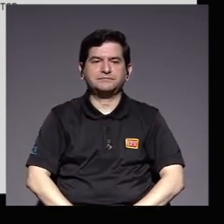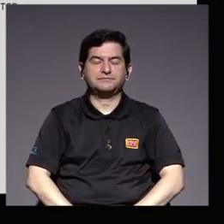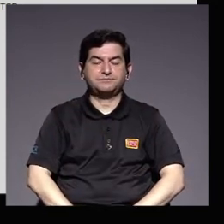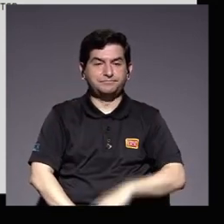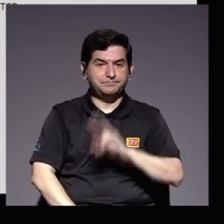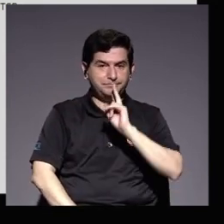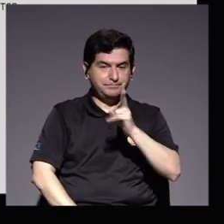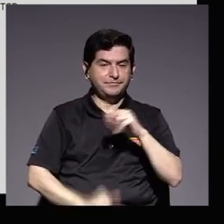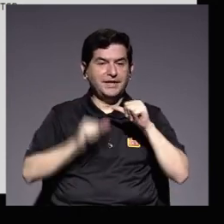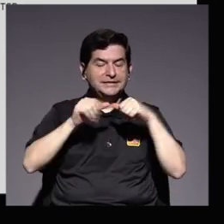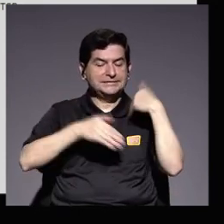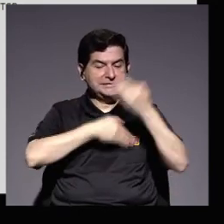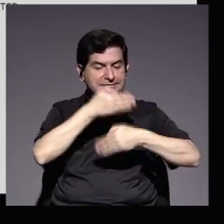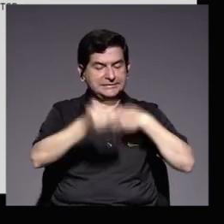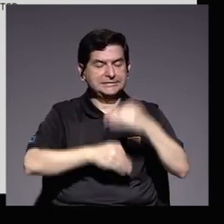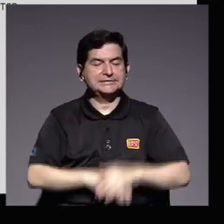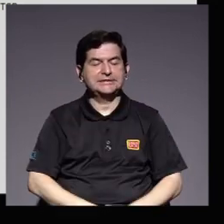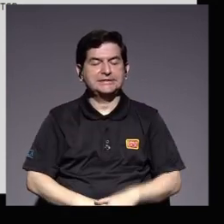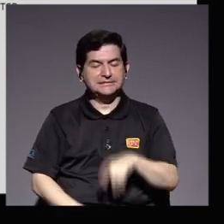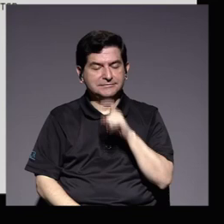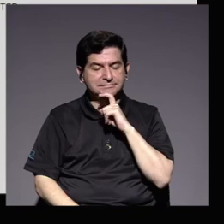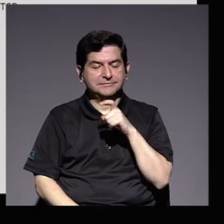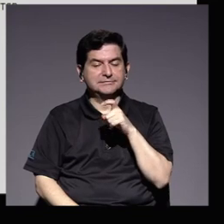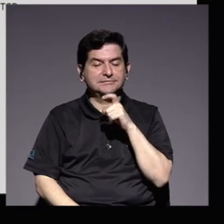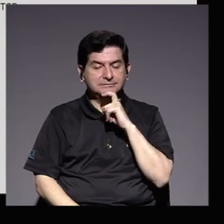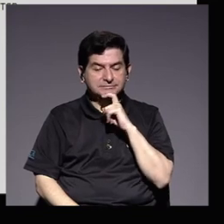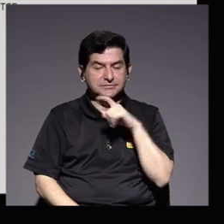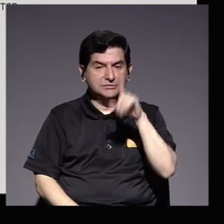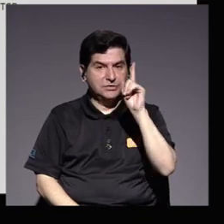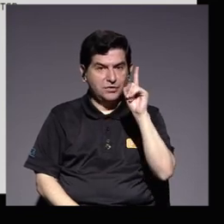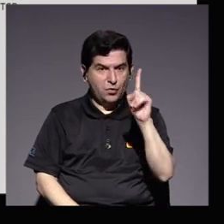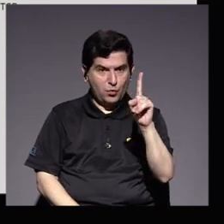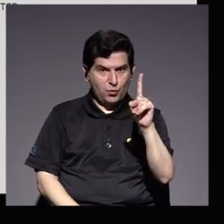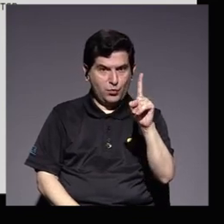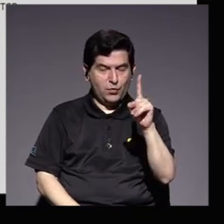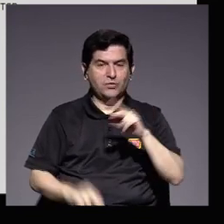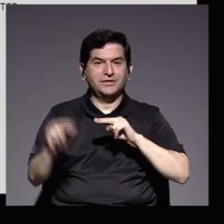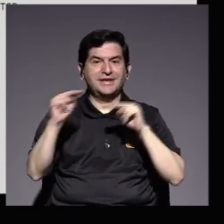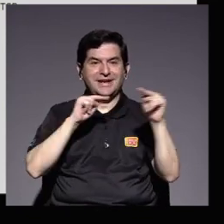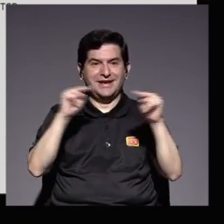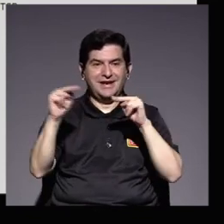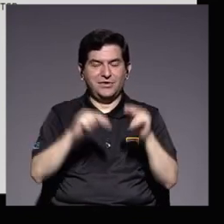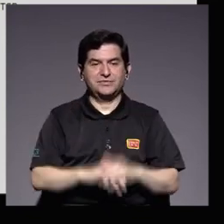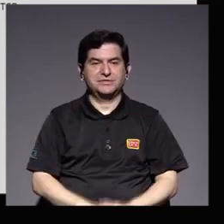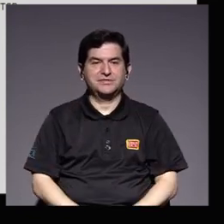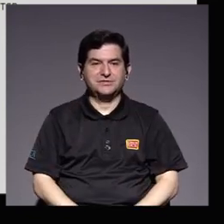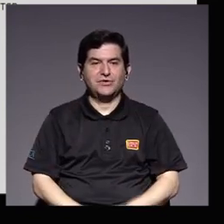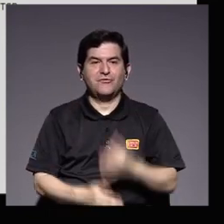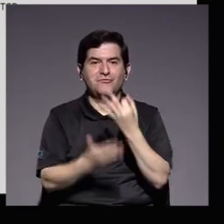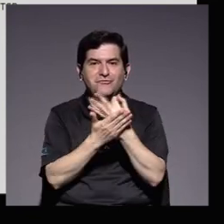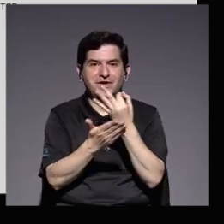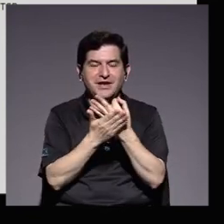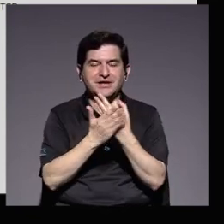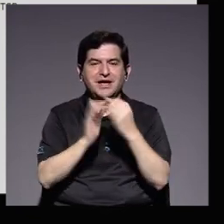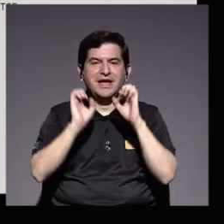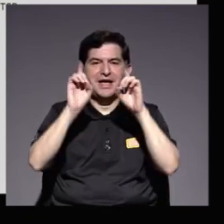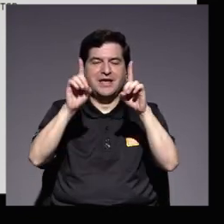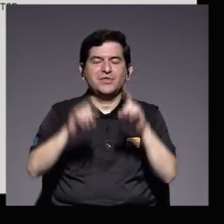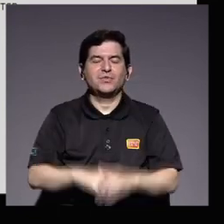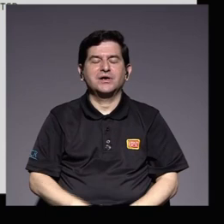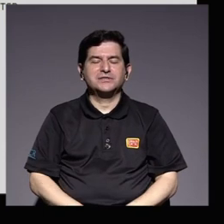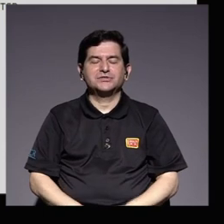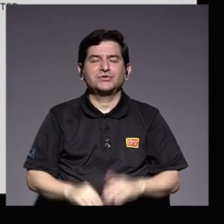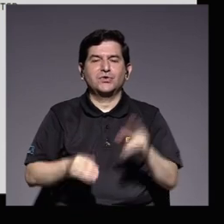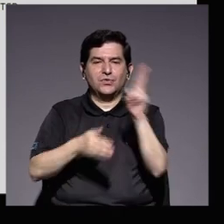ciertamente siguen procesos de amplia dificultad uno de ellos sin duda será la negociación del financiamiento de la educación superior